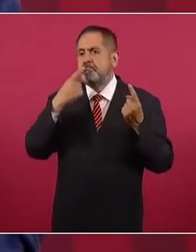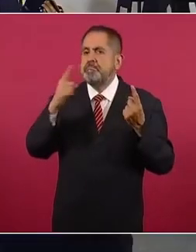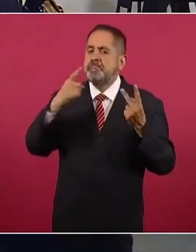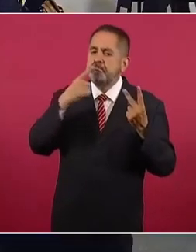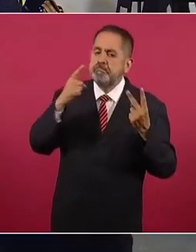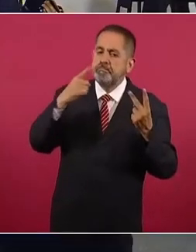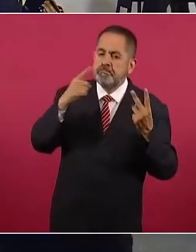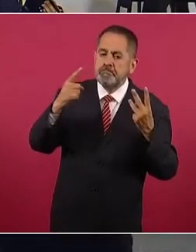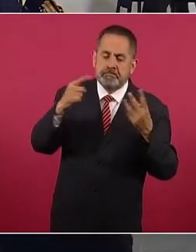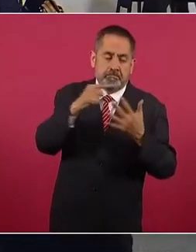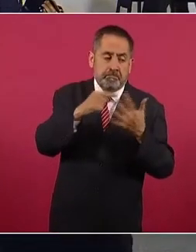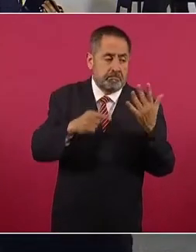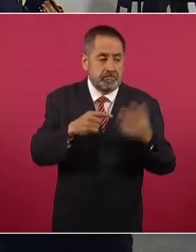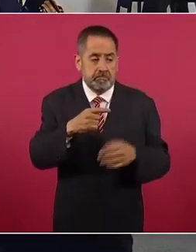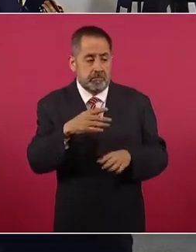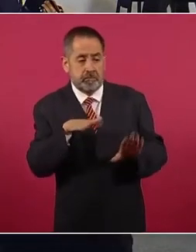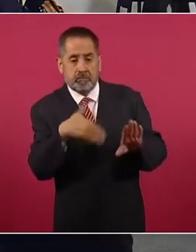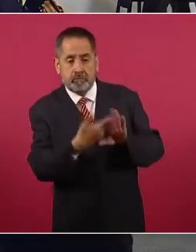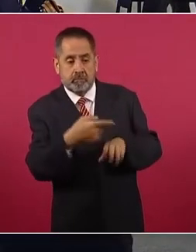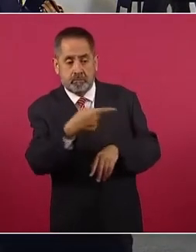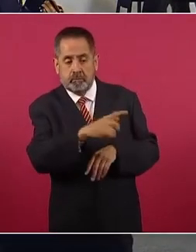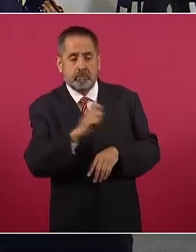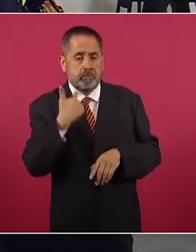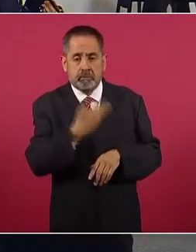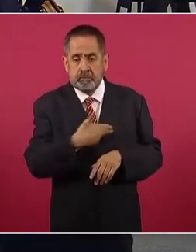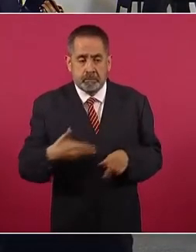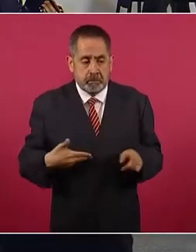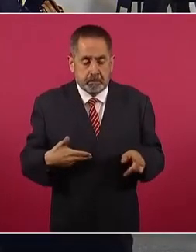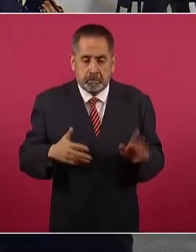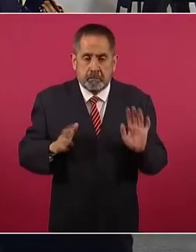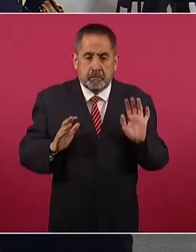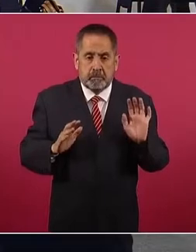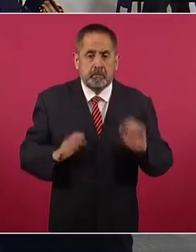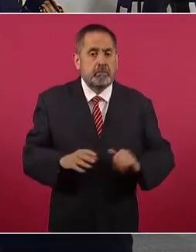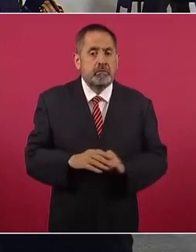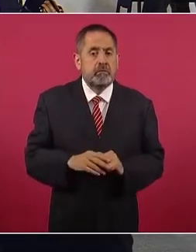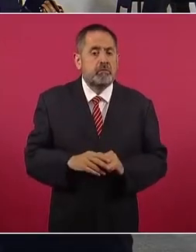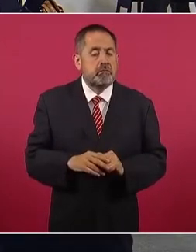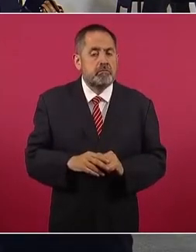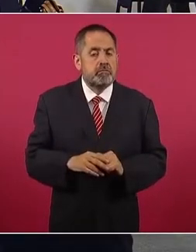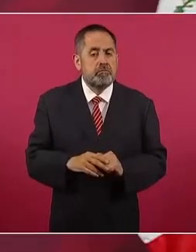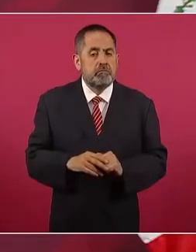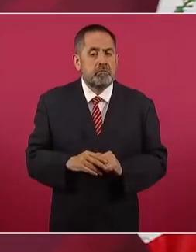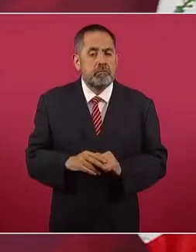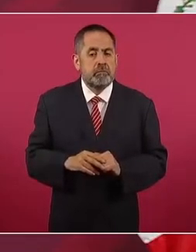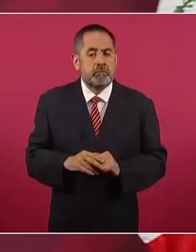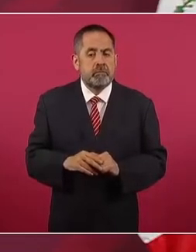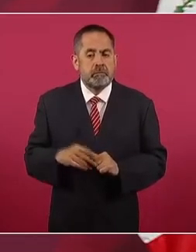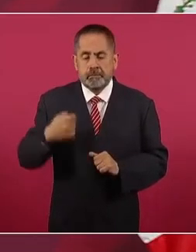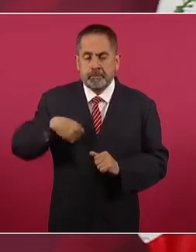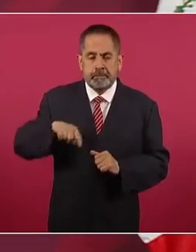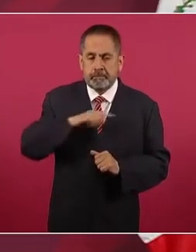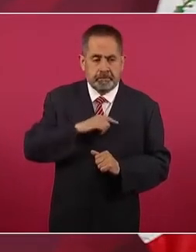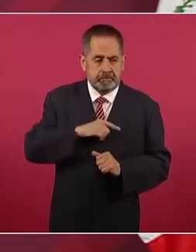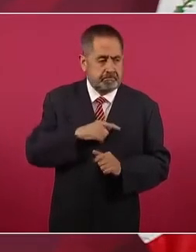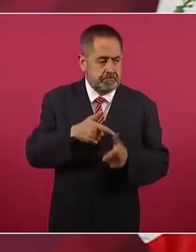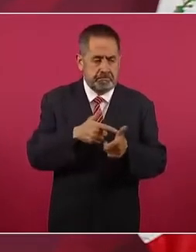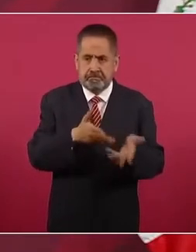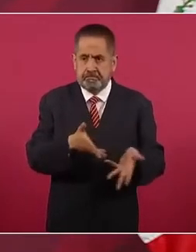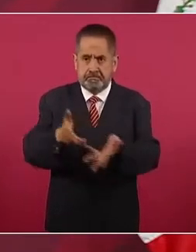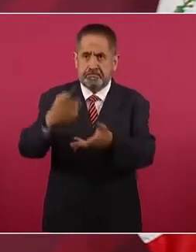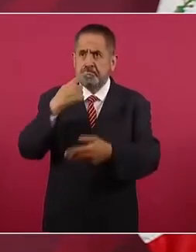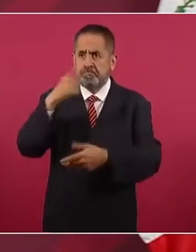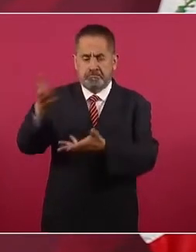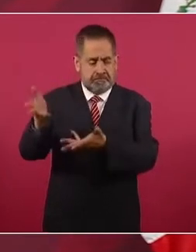y no hemos detenido ninguna,